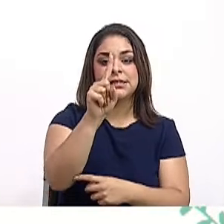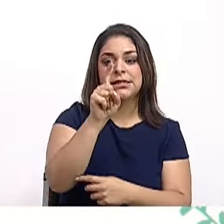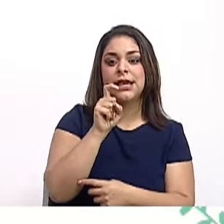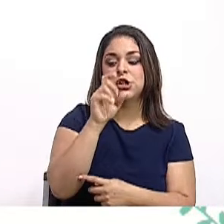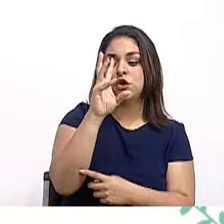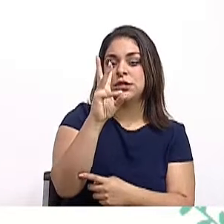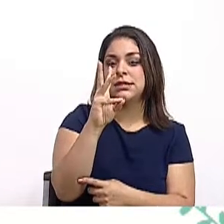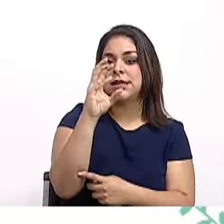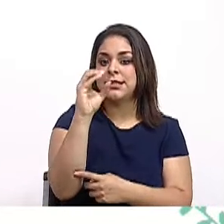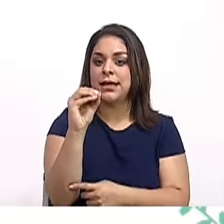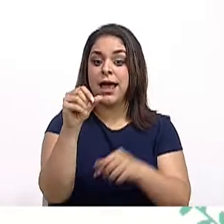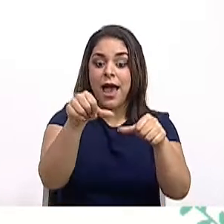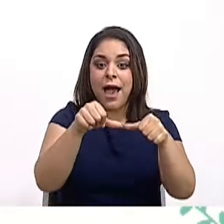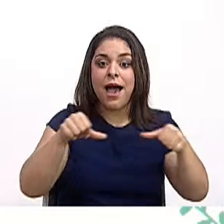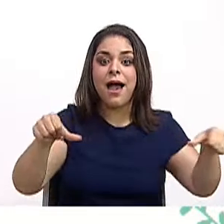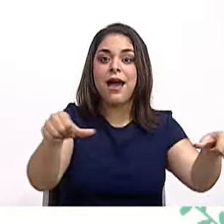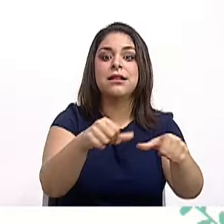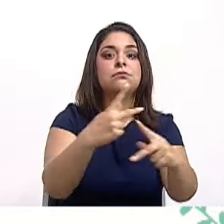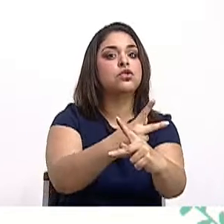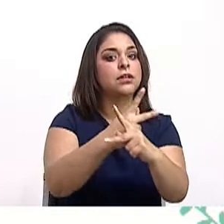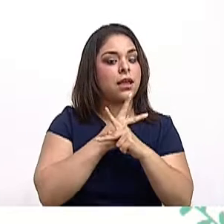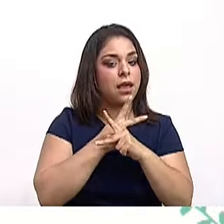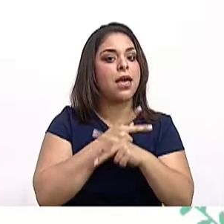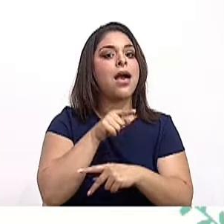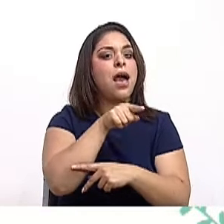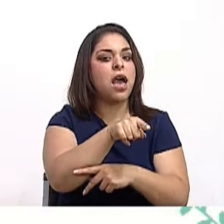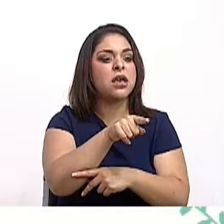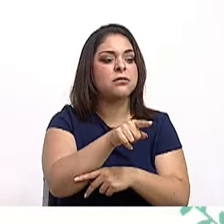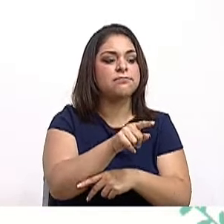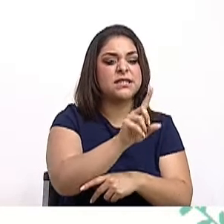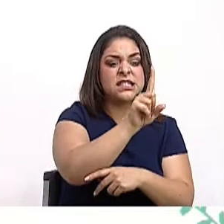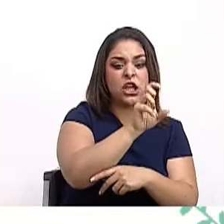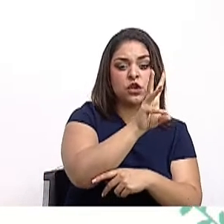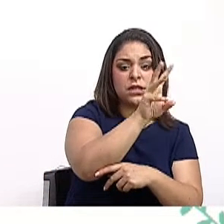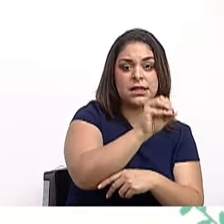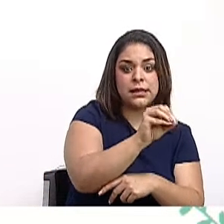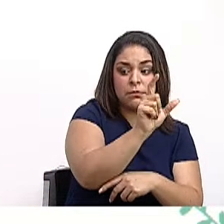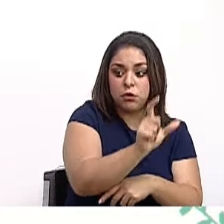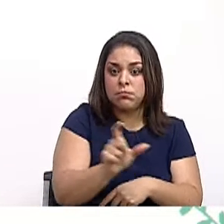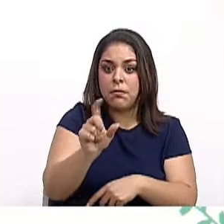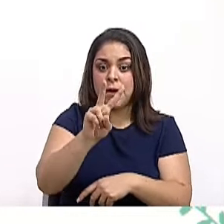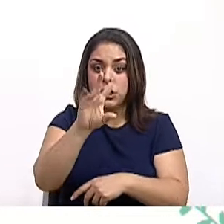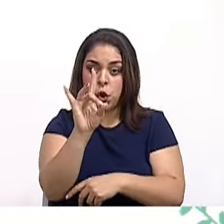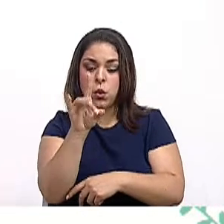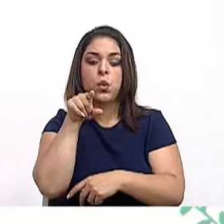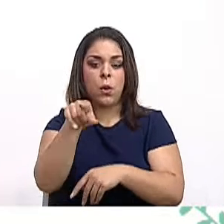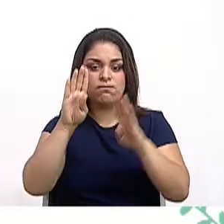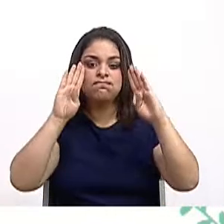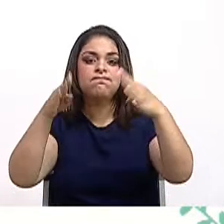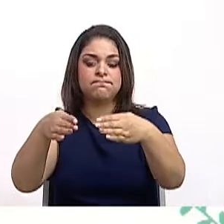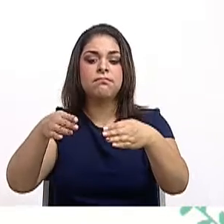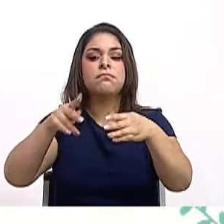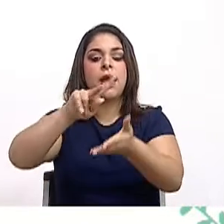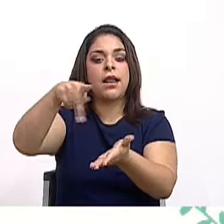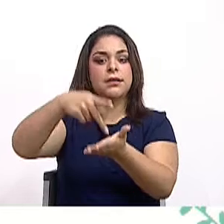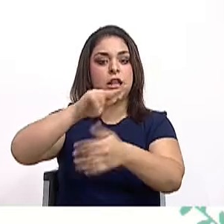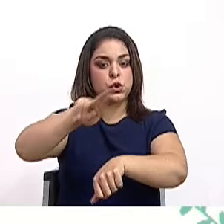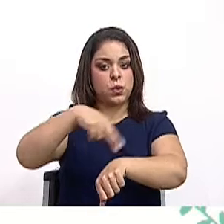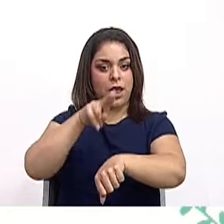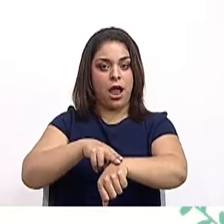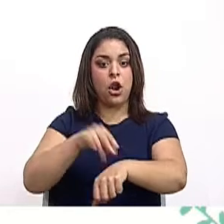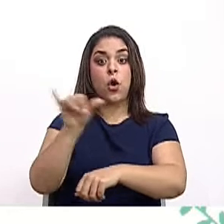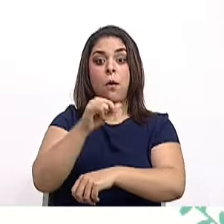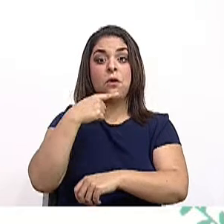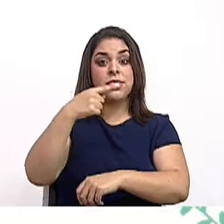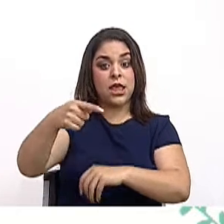áreas protegidas, de las cuales 28 han sido designadas como parques nacionales. Como se mencionaba en la